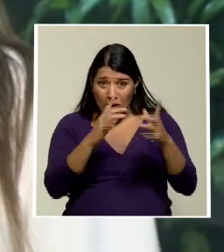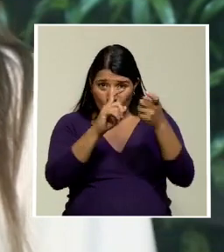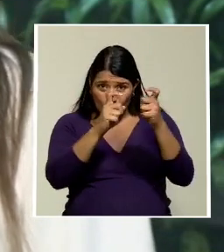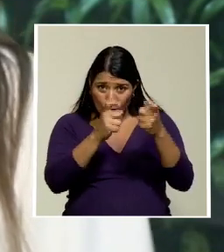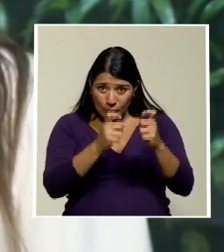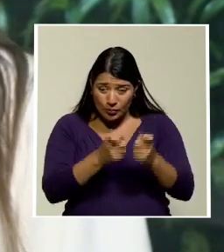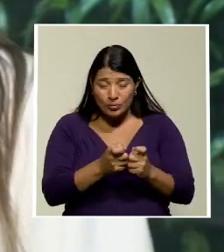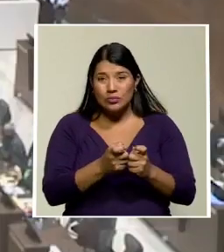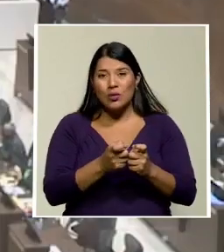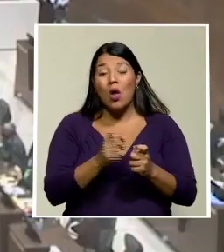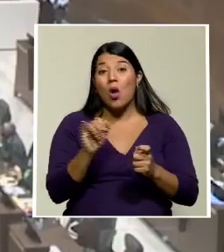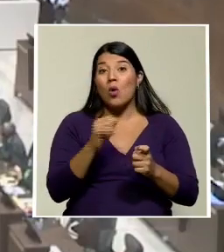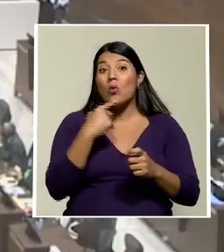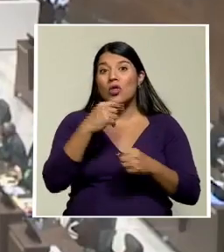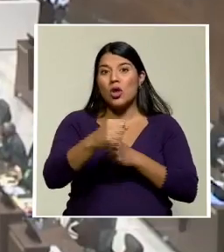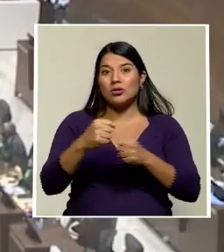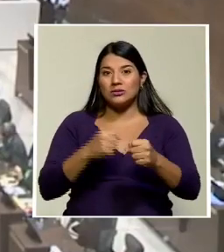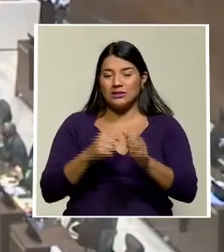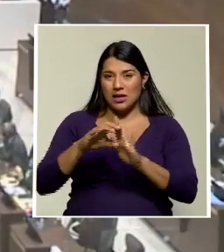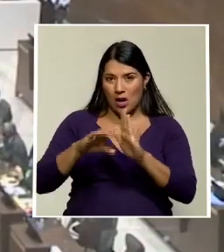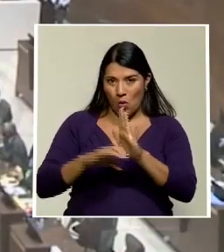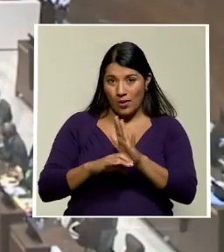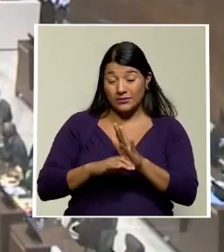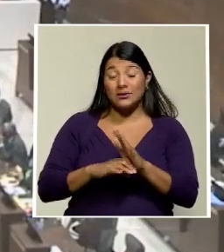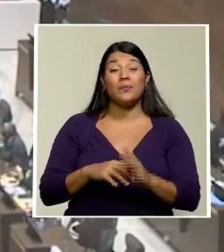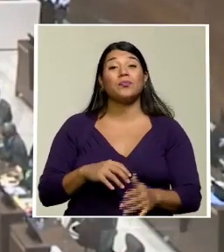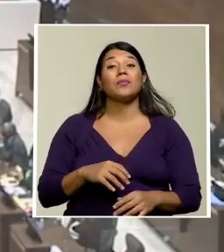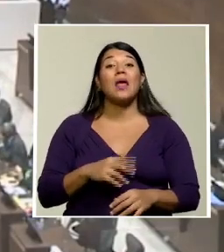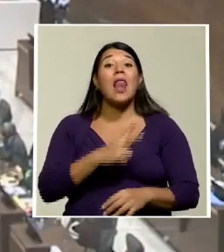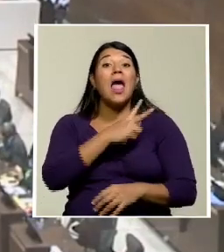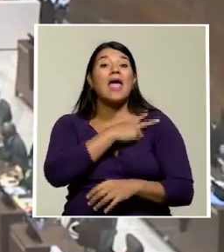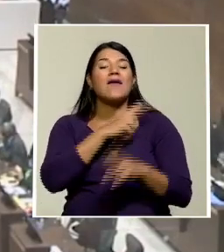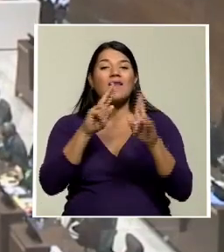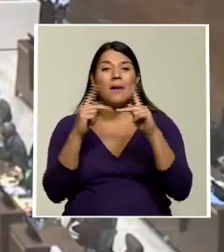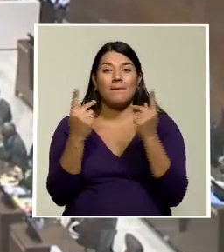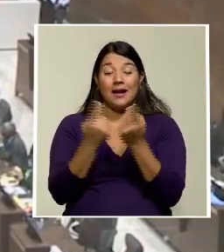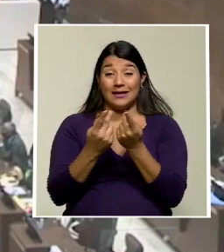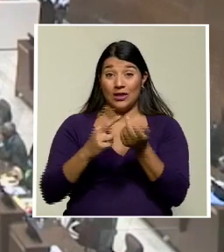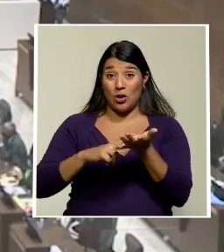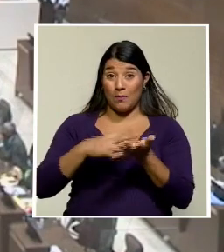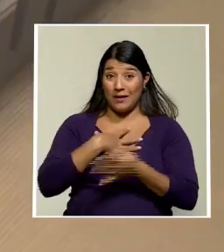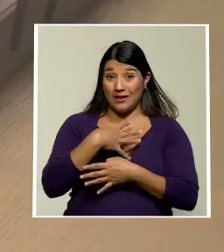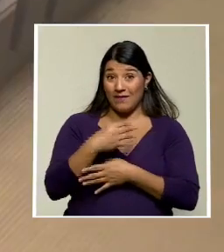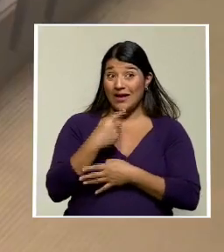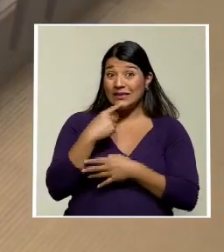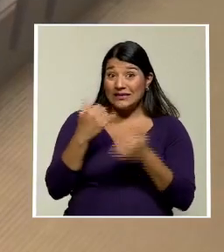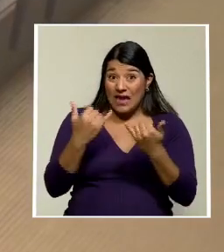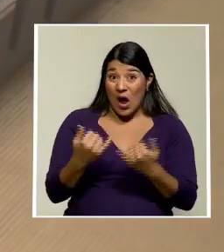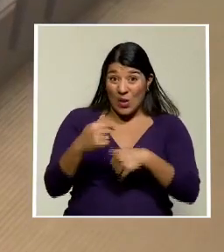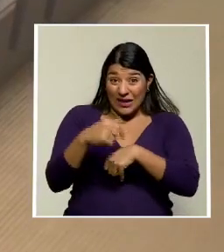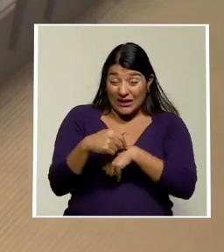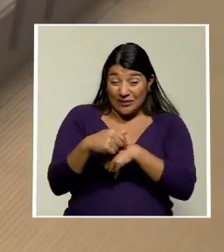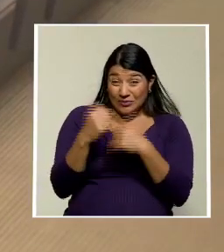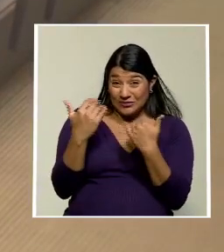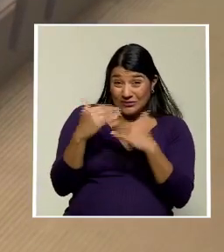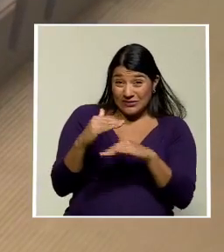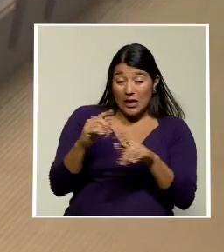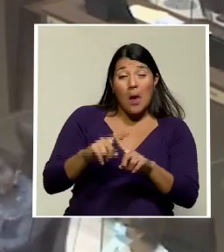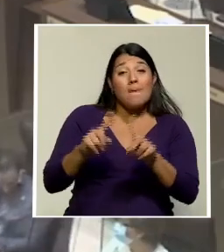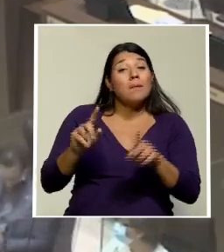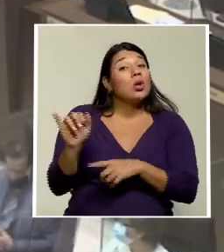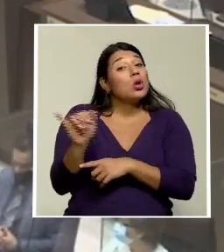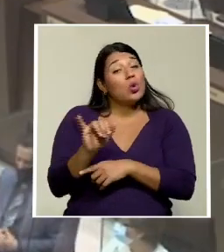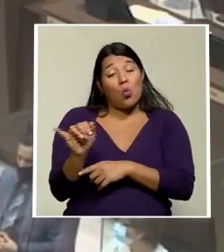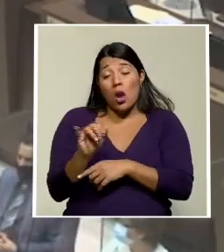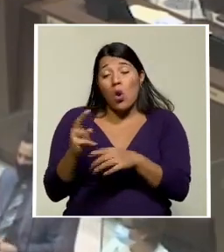que definió Lasta. La jefa de fracción, Verde y Blanca, indicó que pese a que el tiempo apremia en estas decisiones, ellos se tomarán